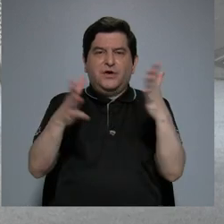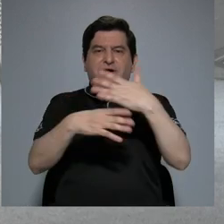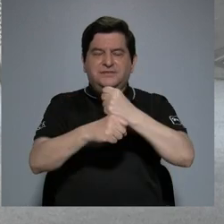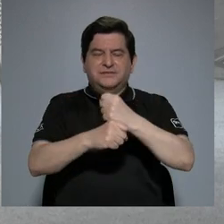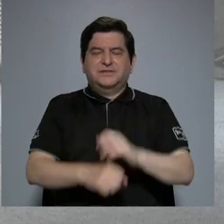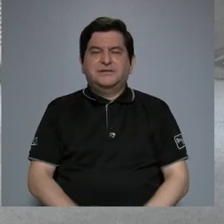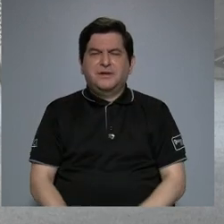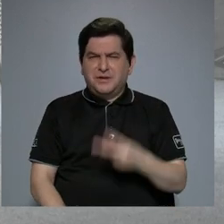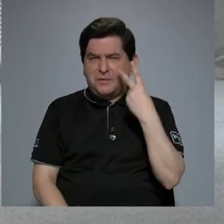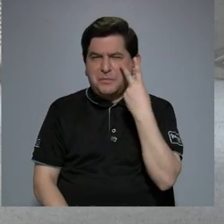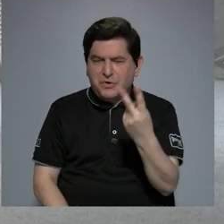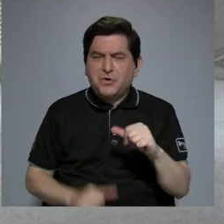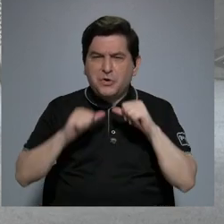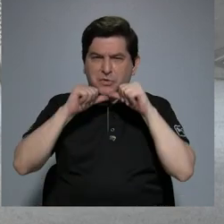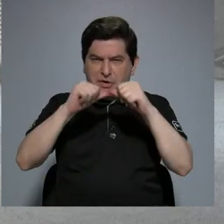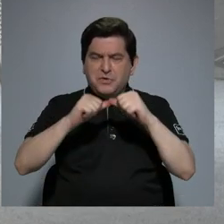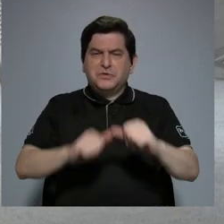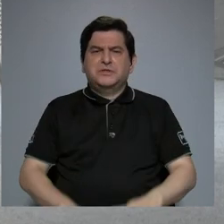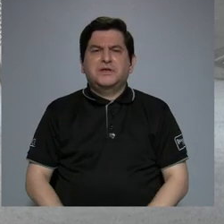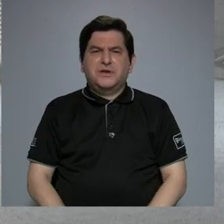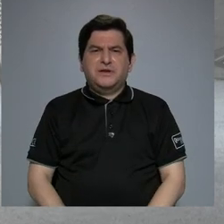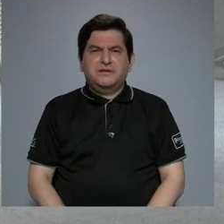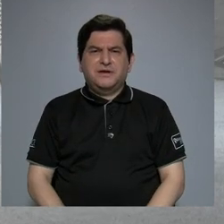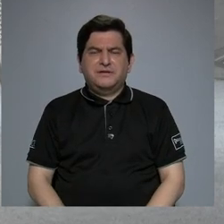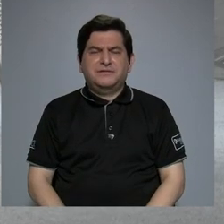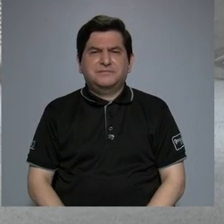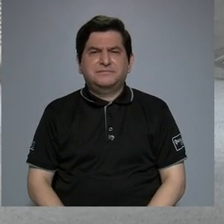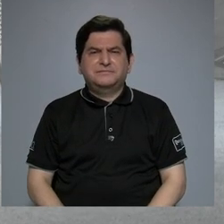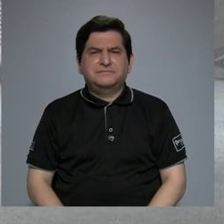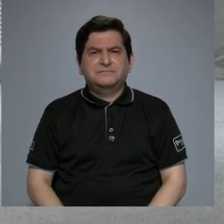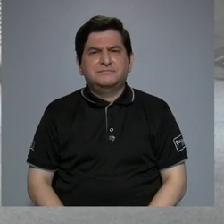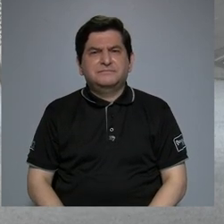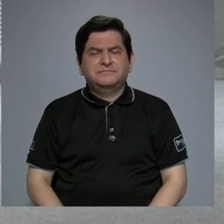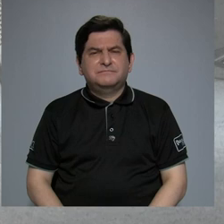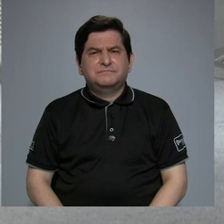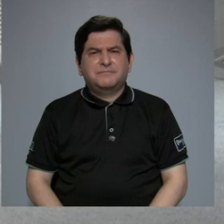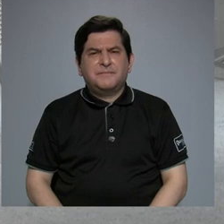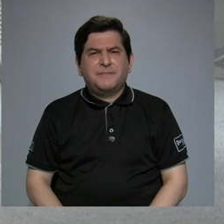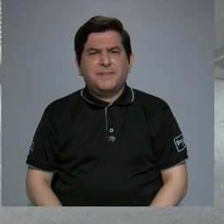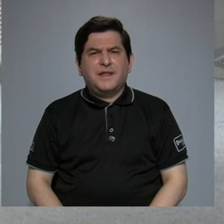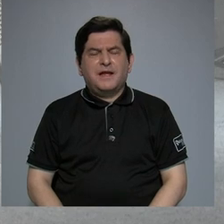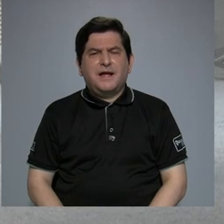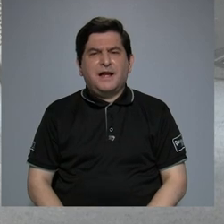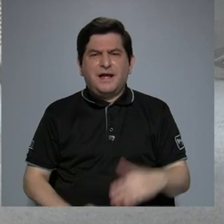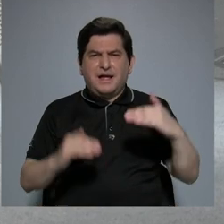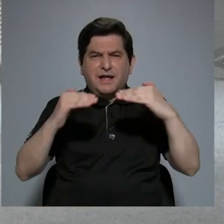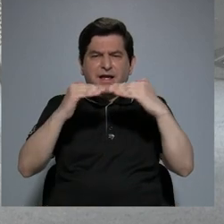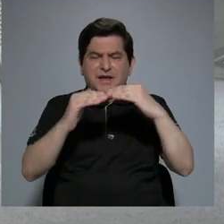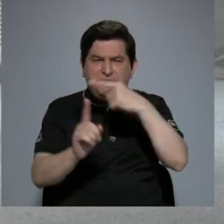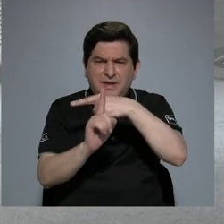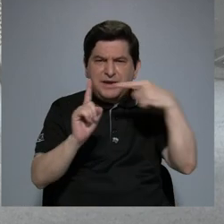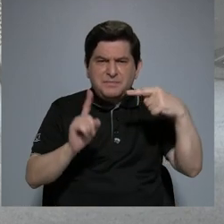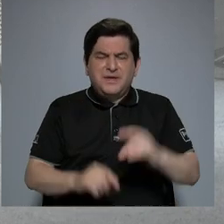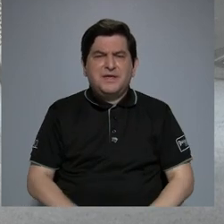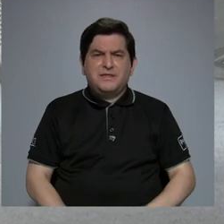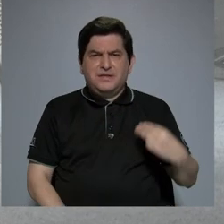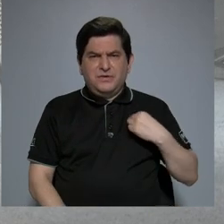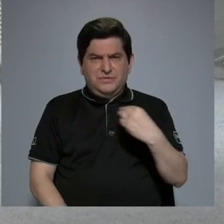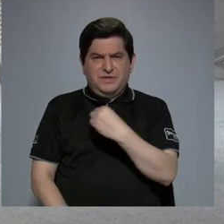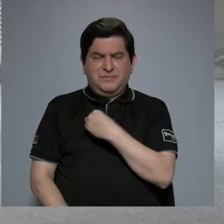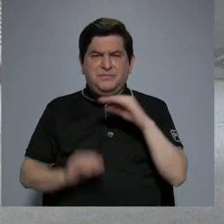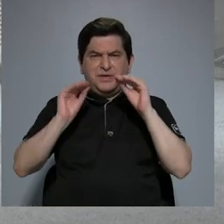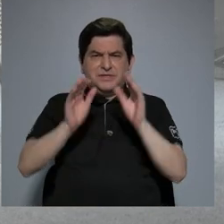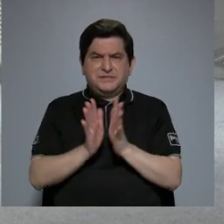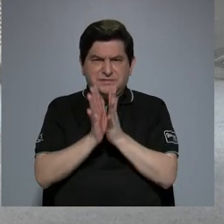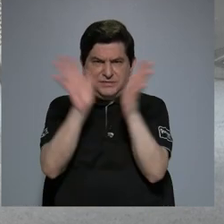por lo que veo, siguen manteniendo en los estratos medios jerárquicos del ministerio que una